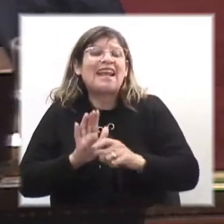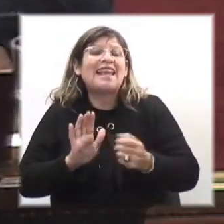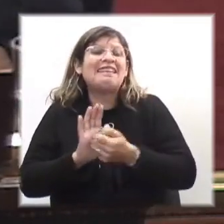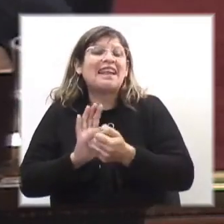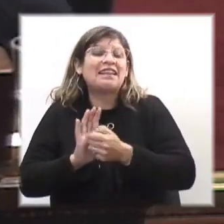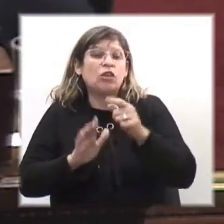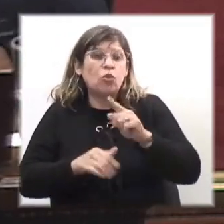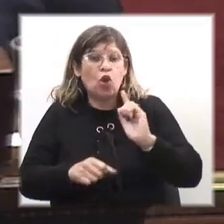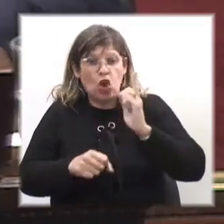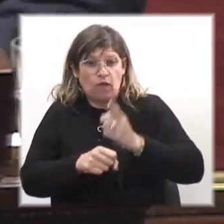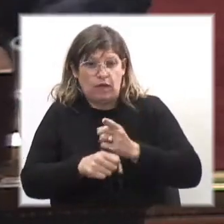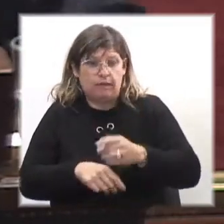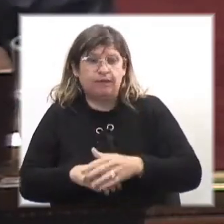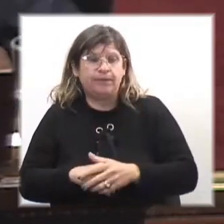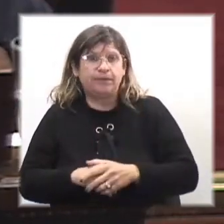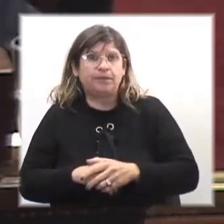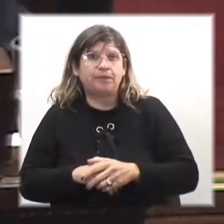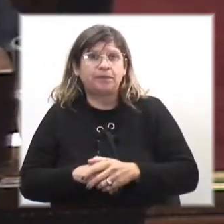obliga.